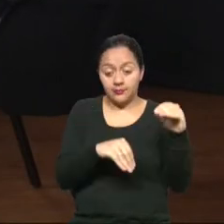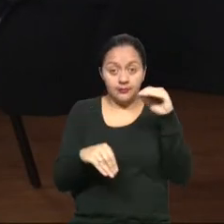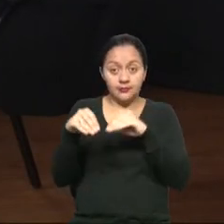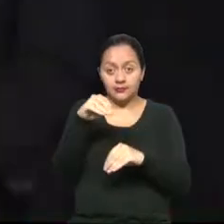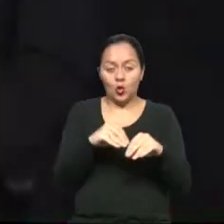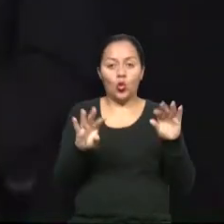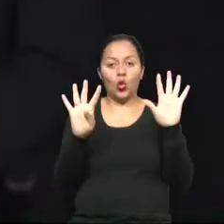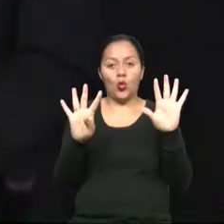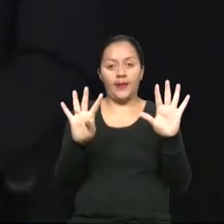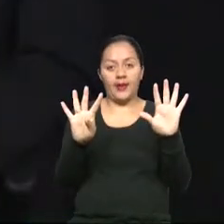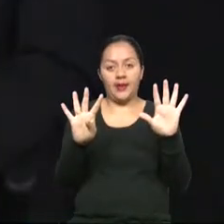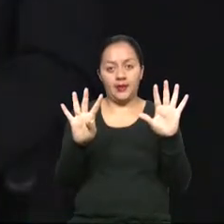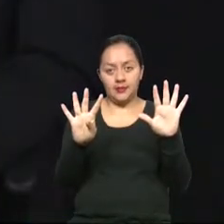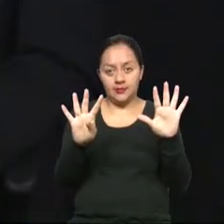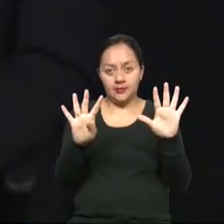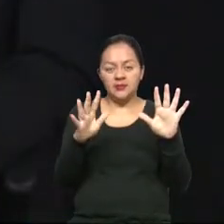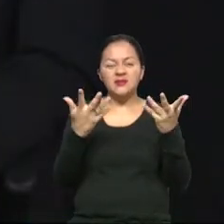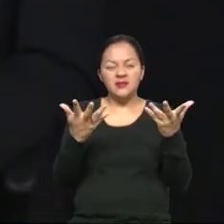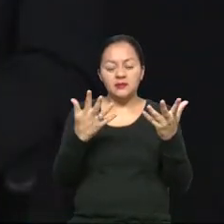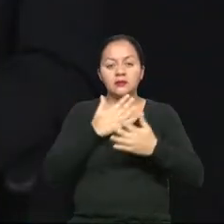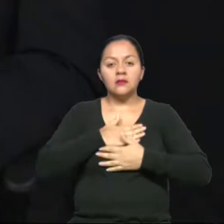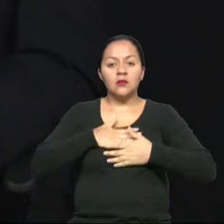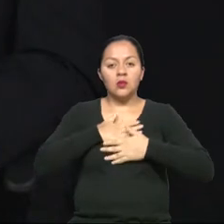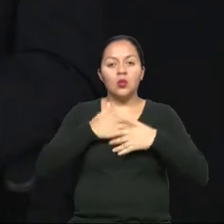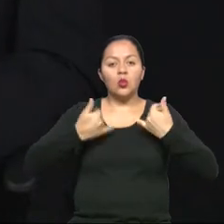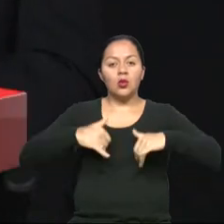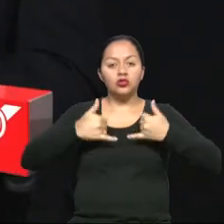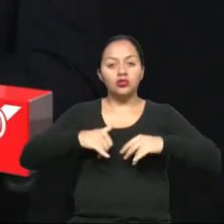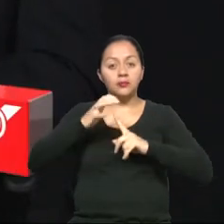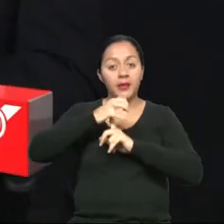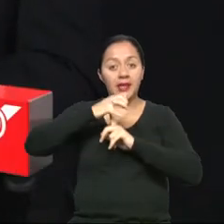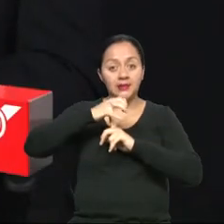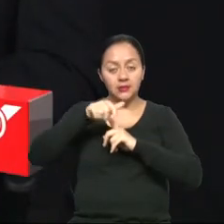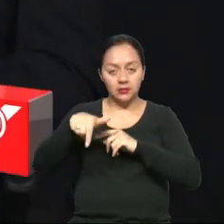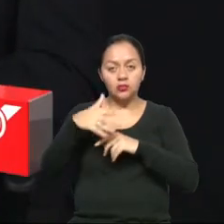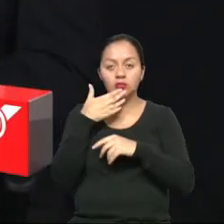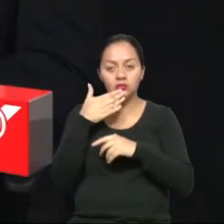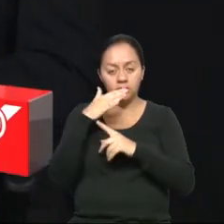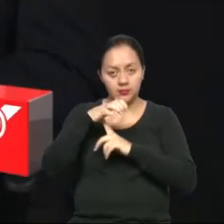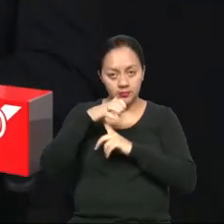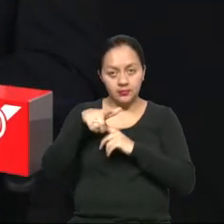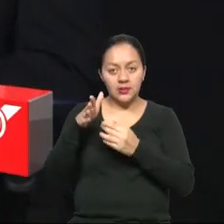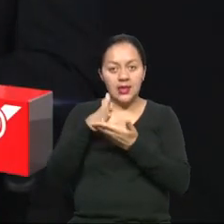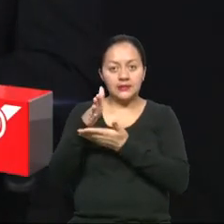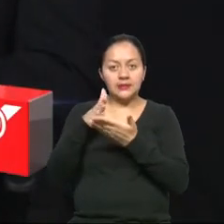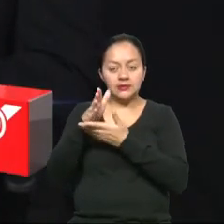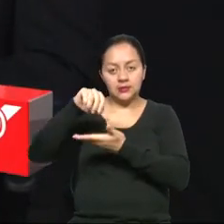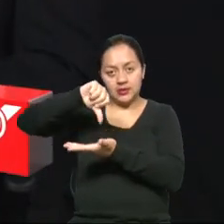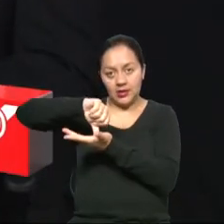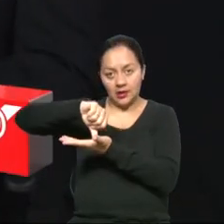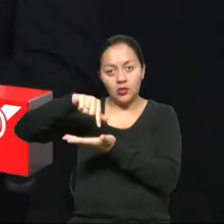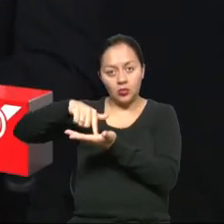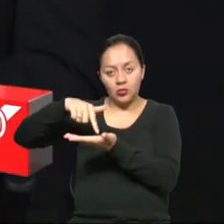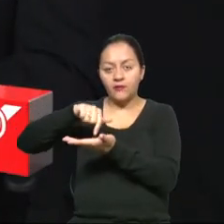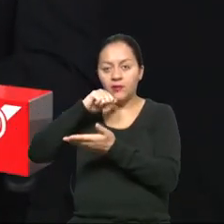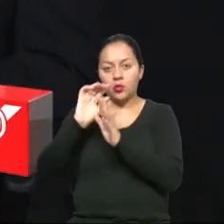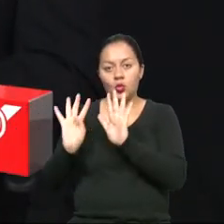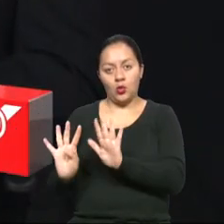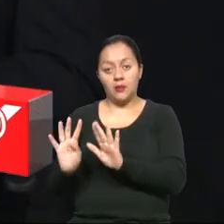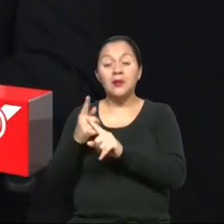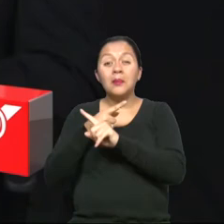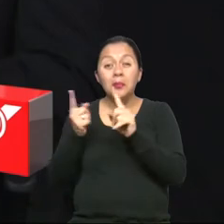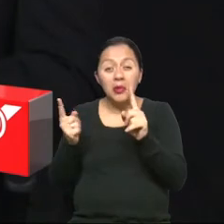juegos y actividades recreativas. Estamos trabajando en cuatro normas en el tema de accesibilidad urbana, pero para mí los números son bajos.